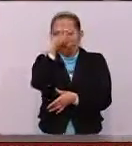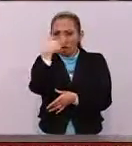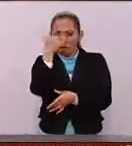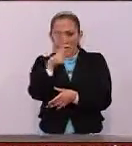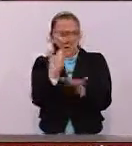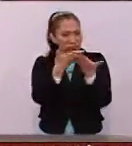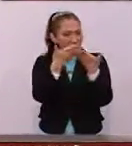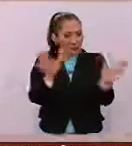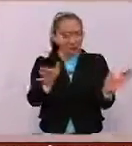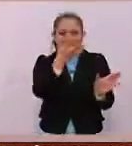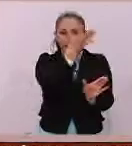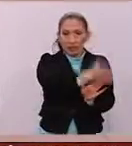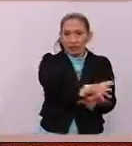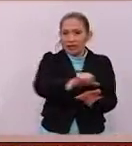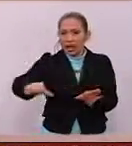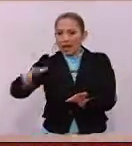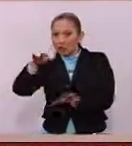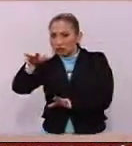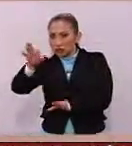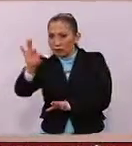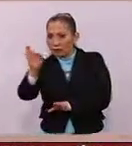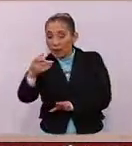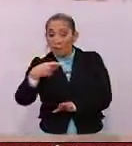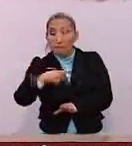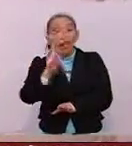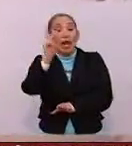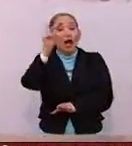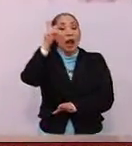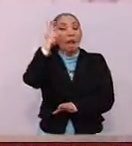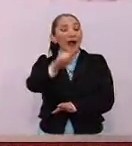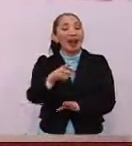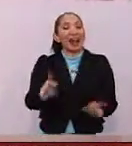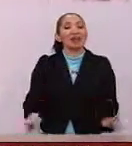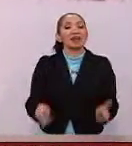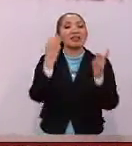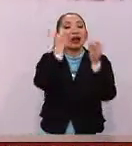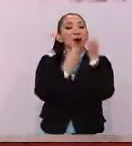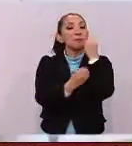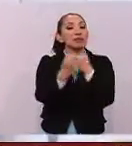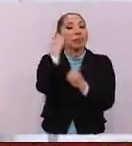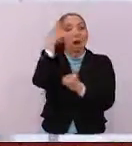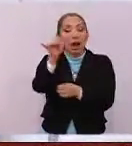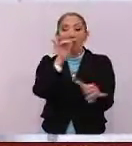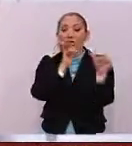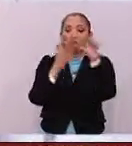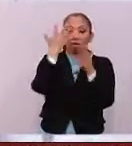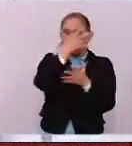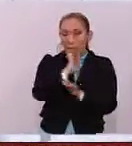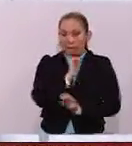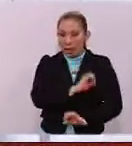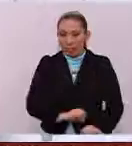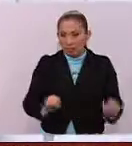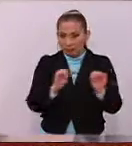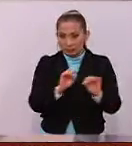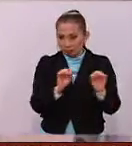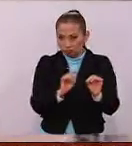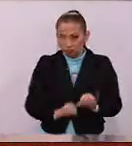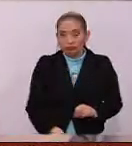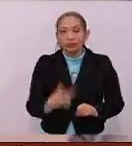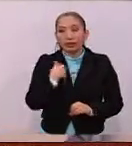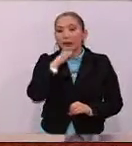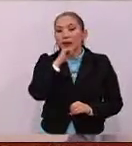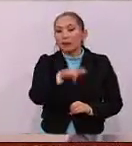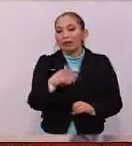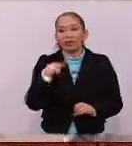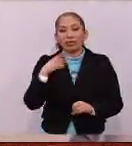horas entre el diez y diecio de febrero, pero solamente para la venta de alimentos, no para la venta de vino, cerveza o licor. A su